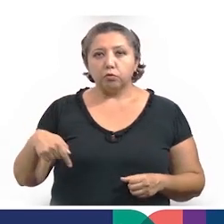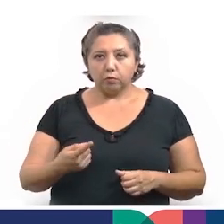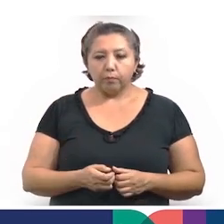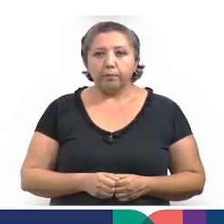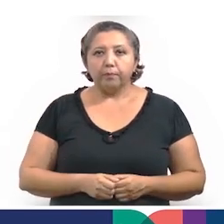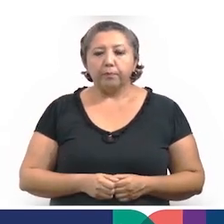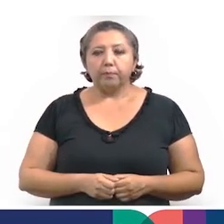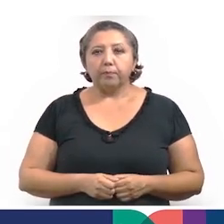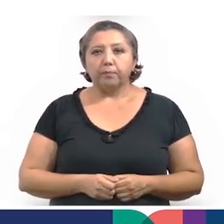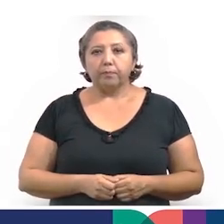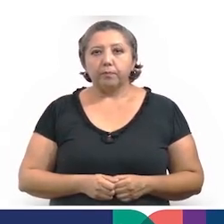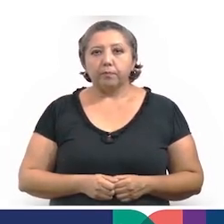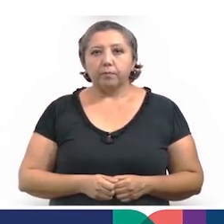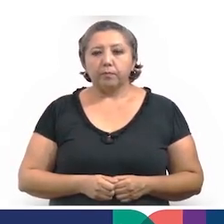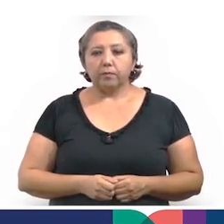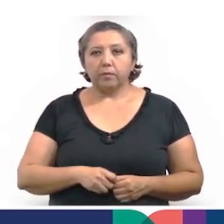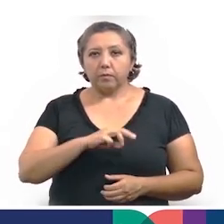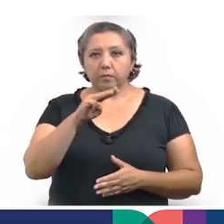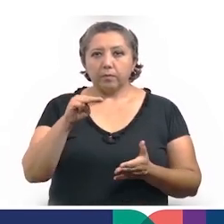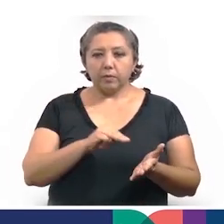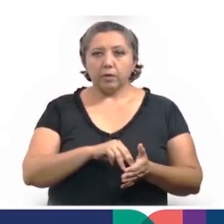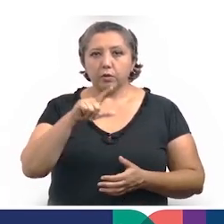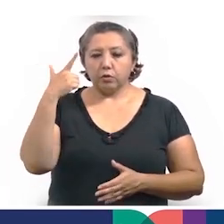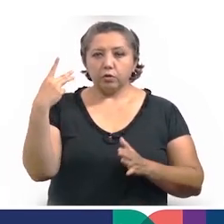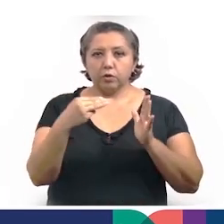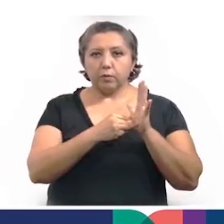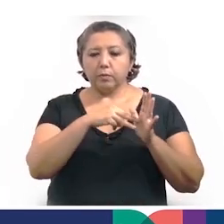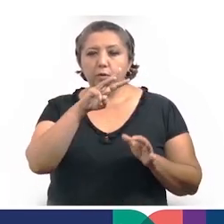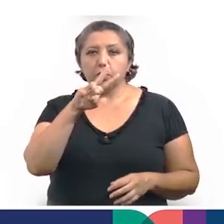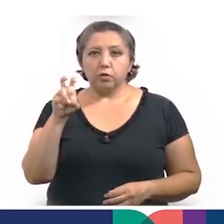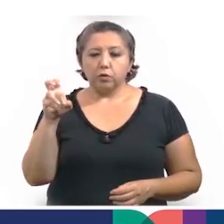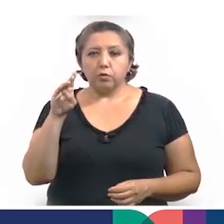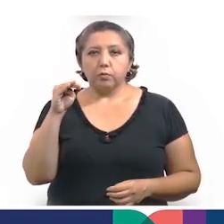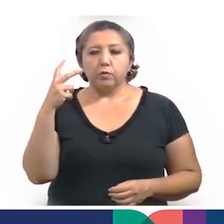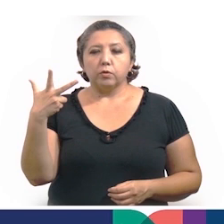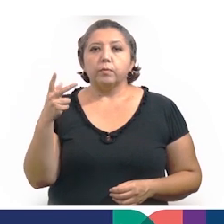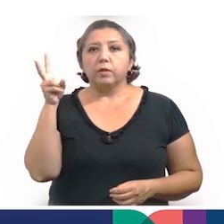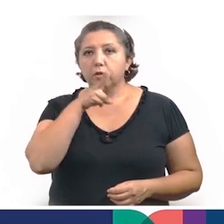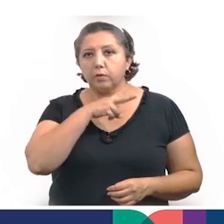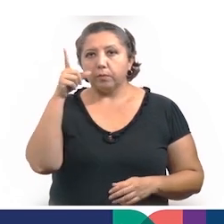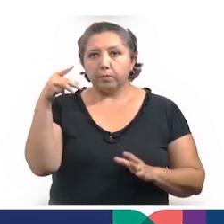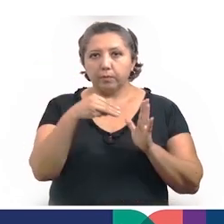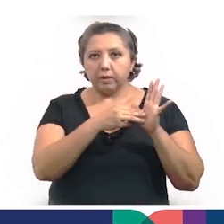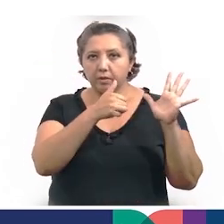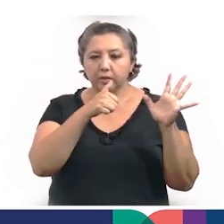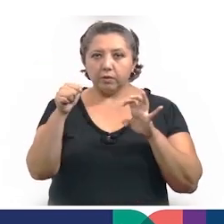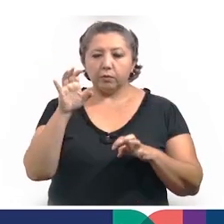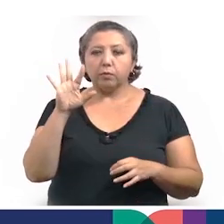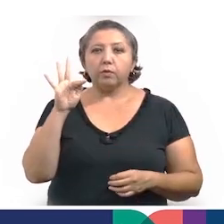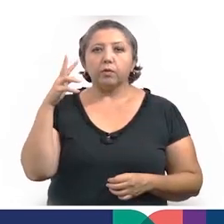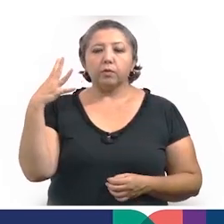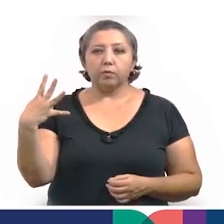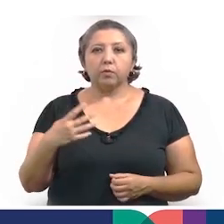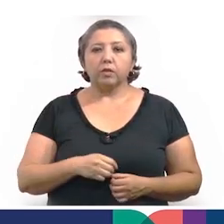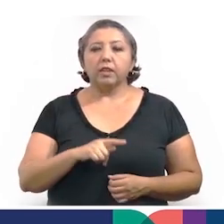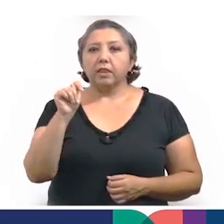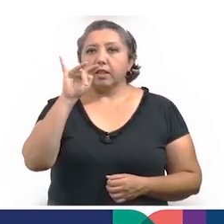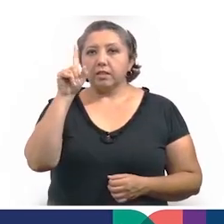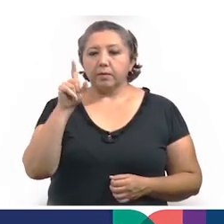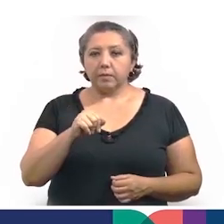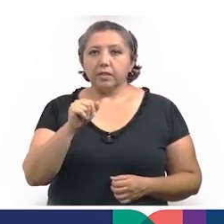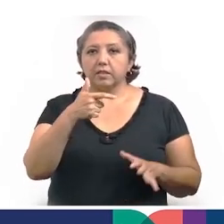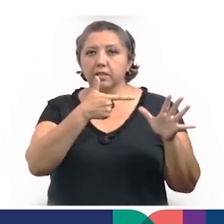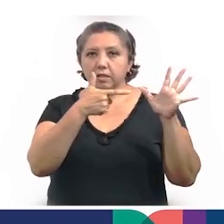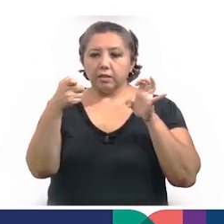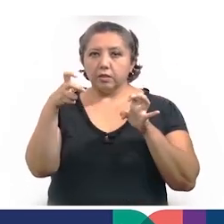son Mérida con 12,298, Valladolid, 1,644, Tisimín,